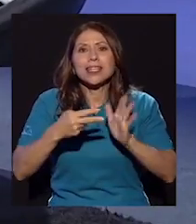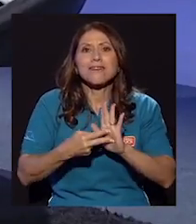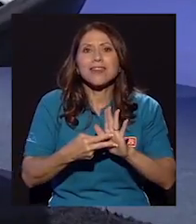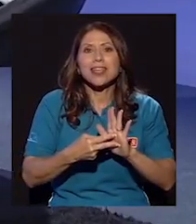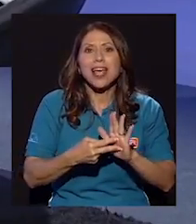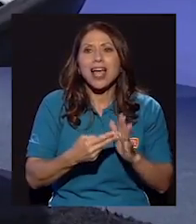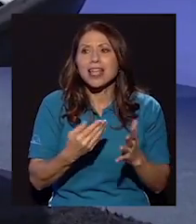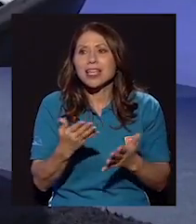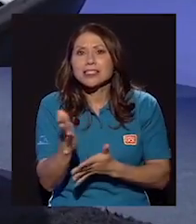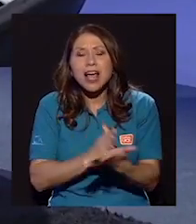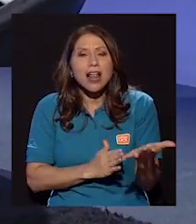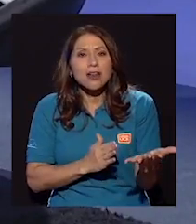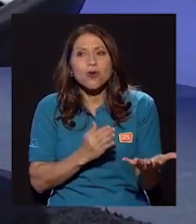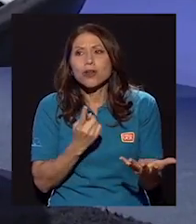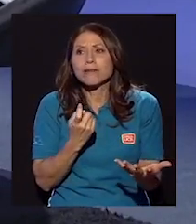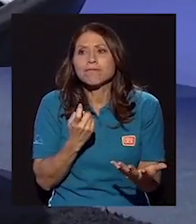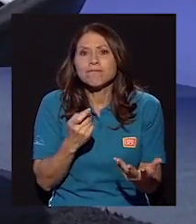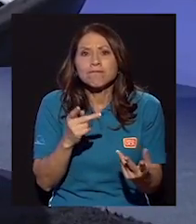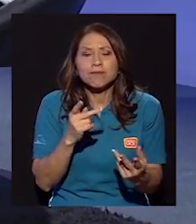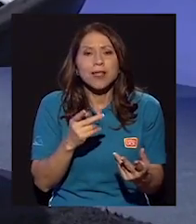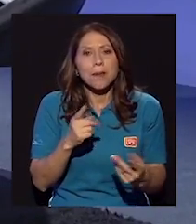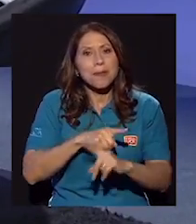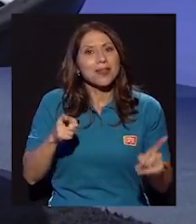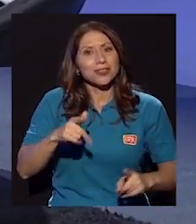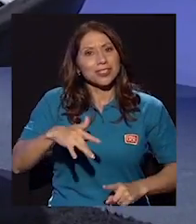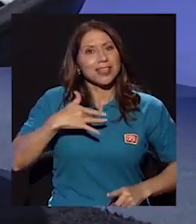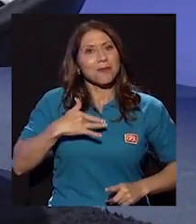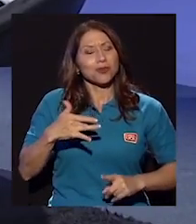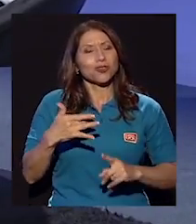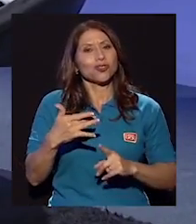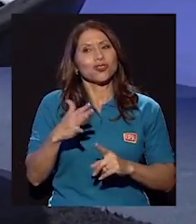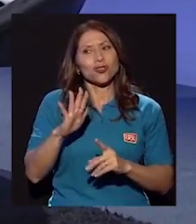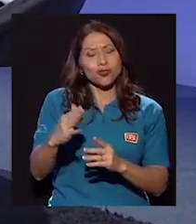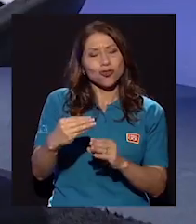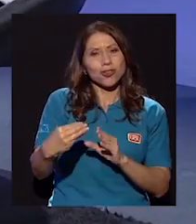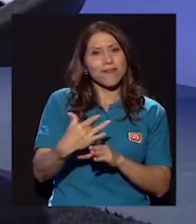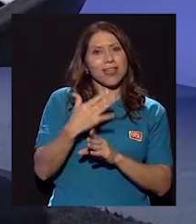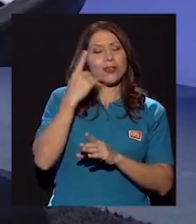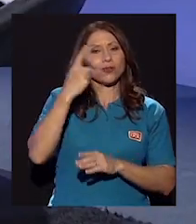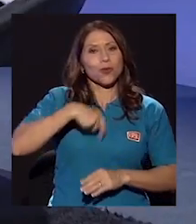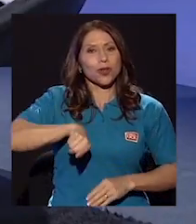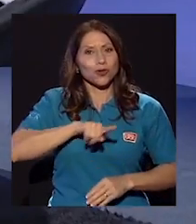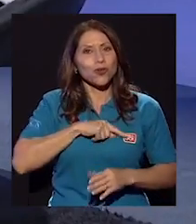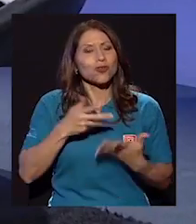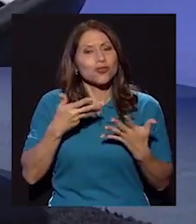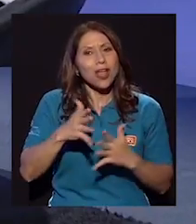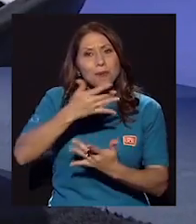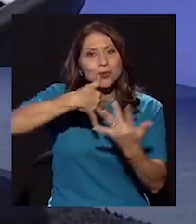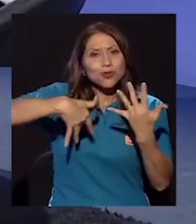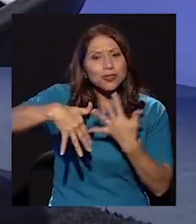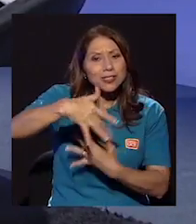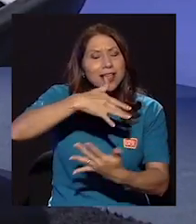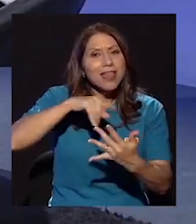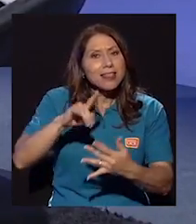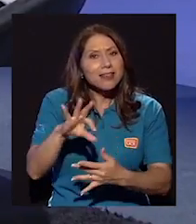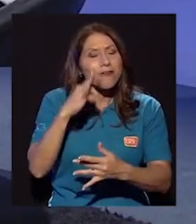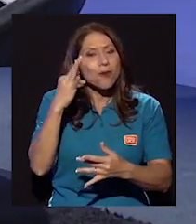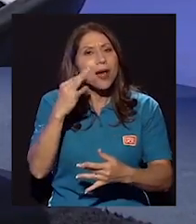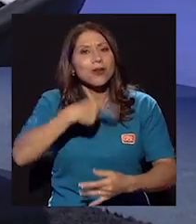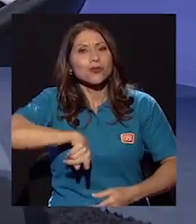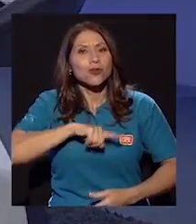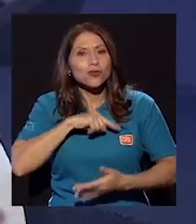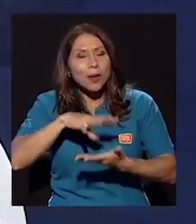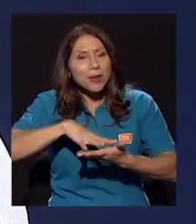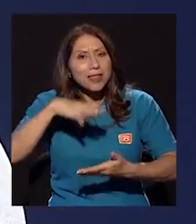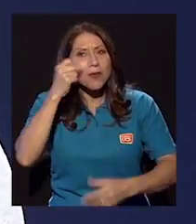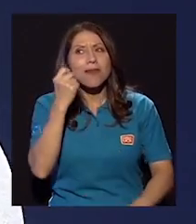sentir sus efectos, porque hemos sido socializados también en la tonalidad. Entonces, hemos aprendido a entender cómo funciona la